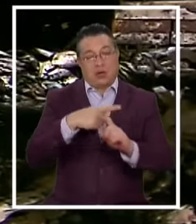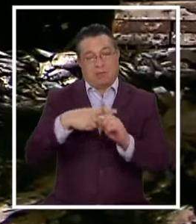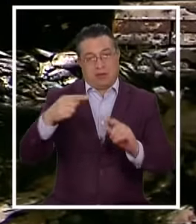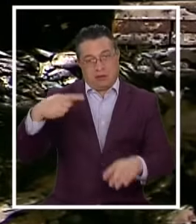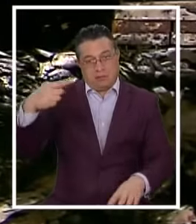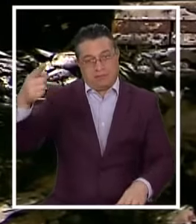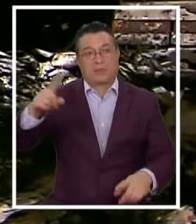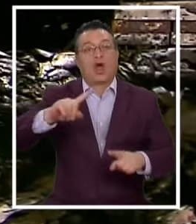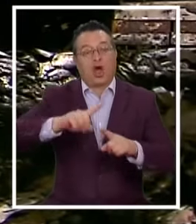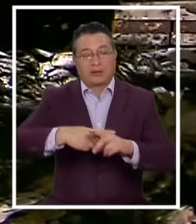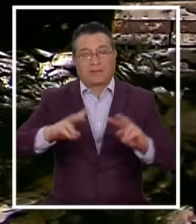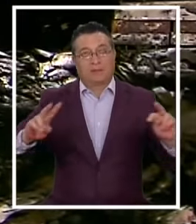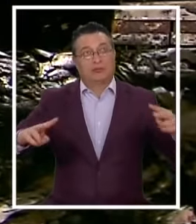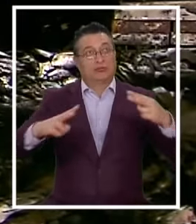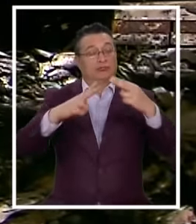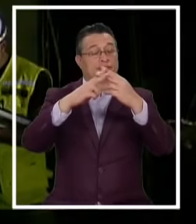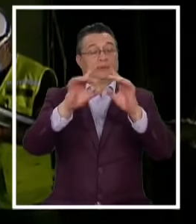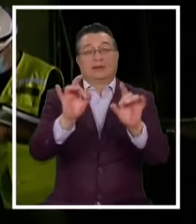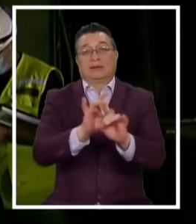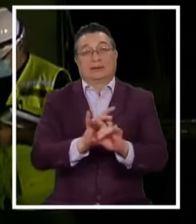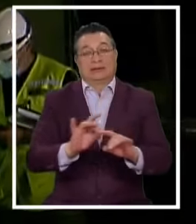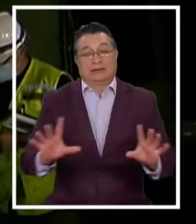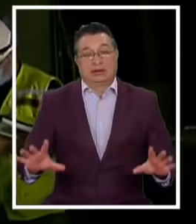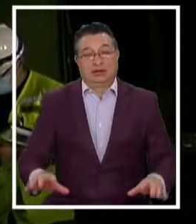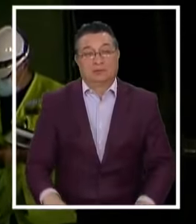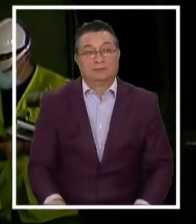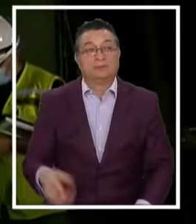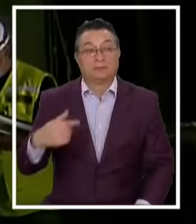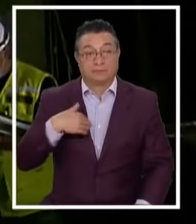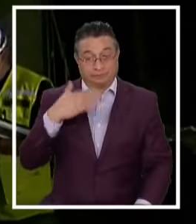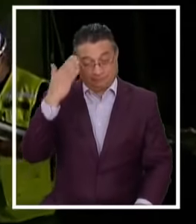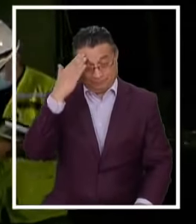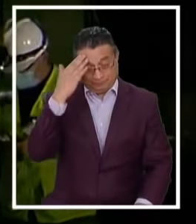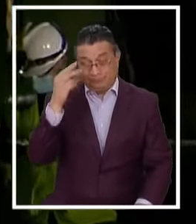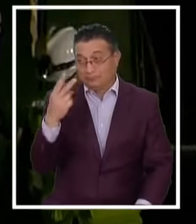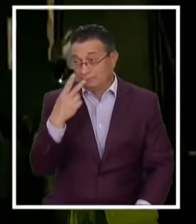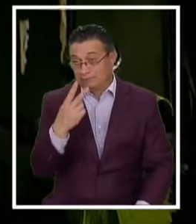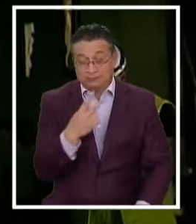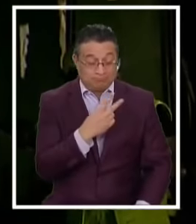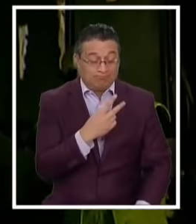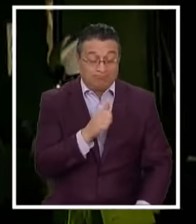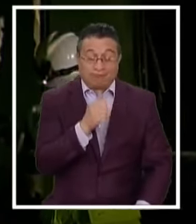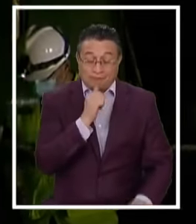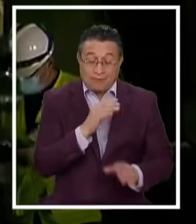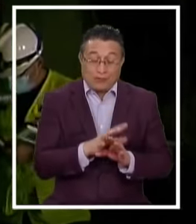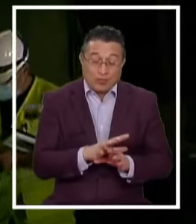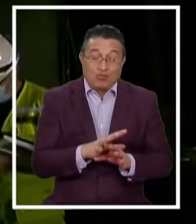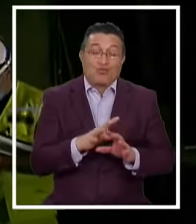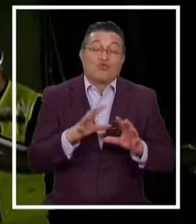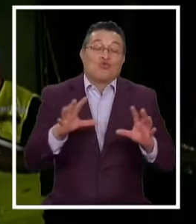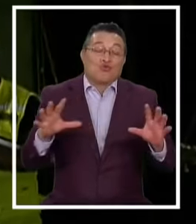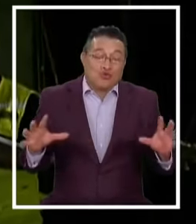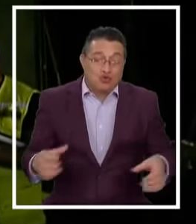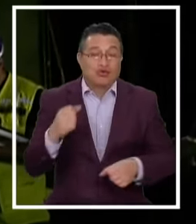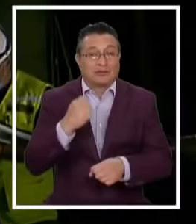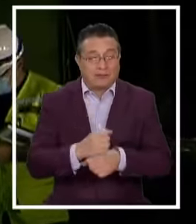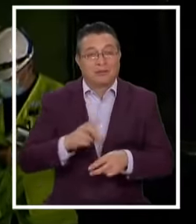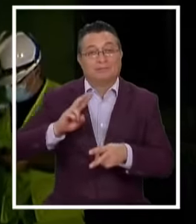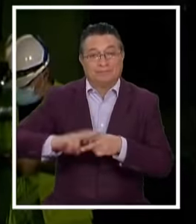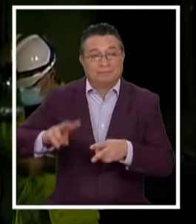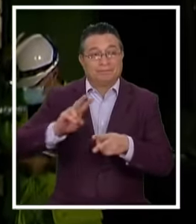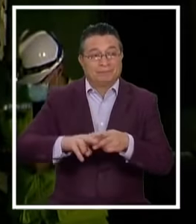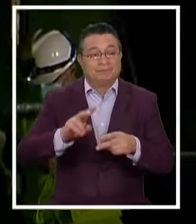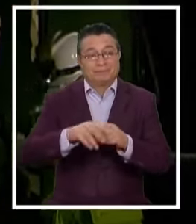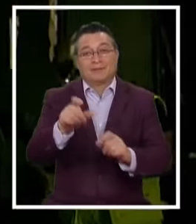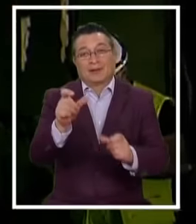Para la reconstrucción Total Esto me recuerda Que nos queda Un montón de trabajo Para poder Seguir resolviendo Los pacientes